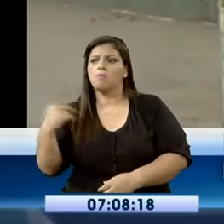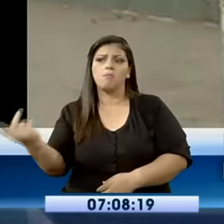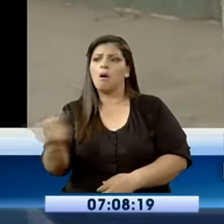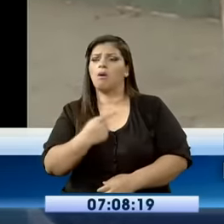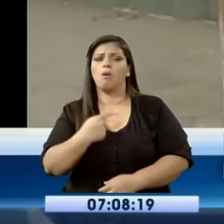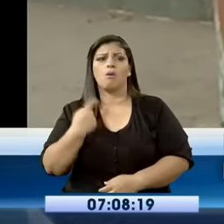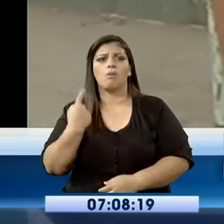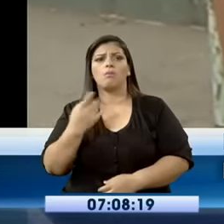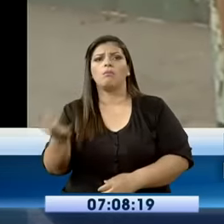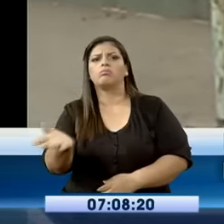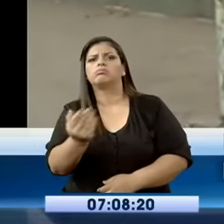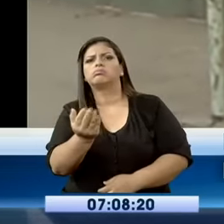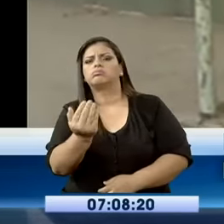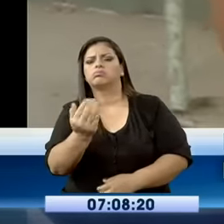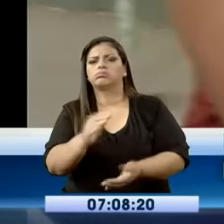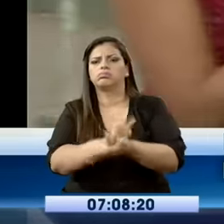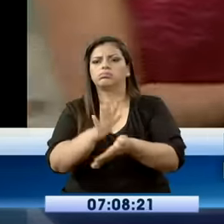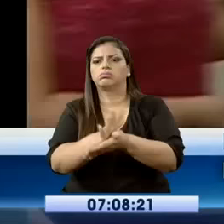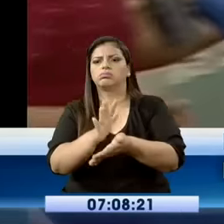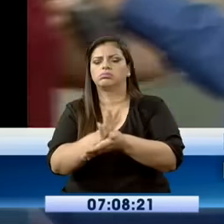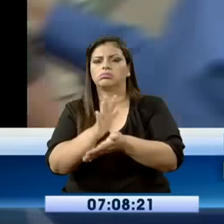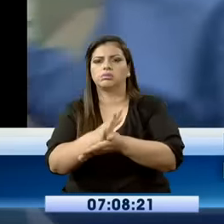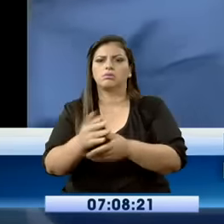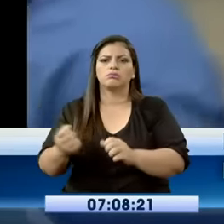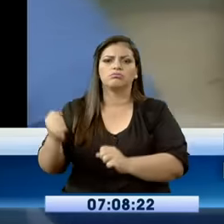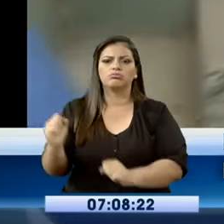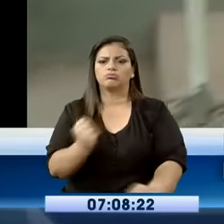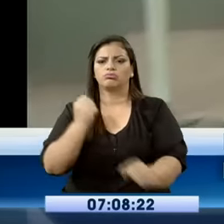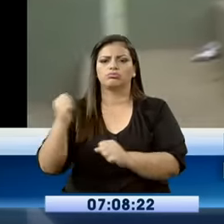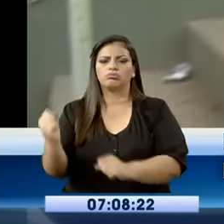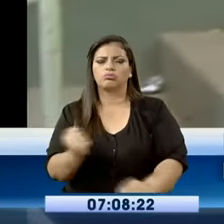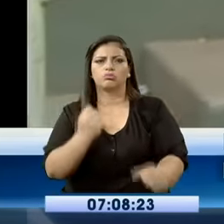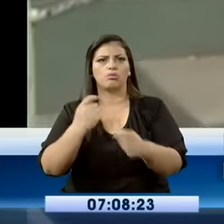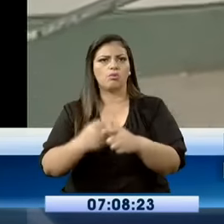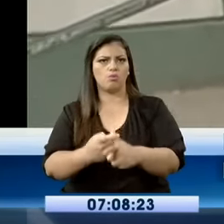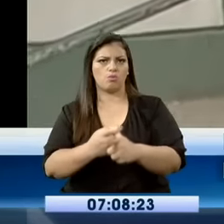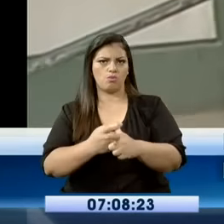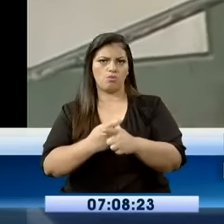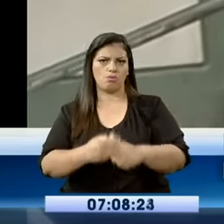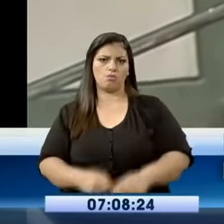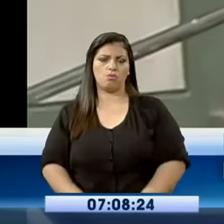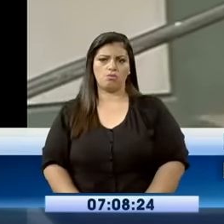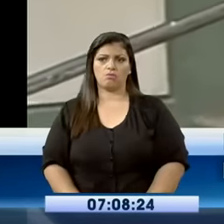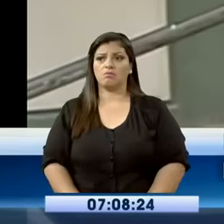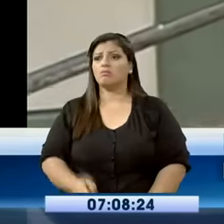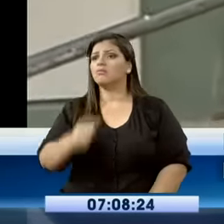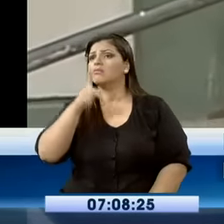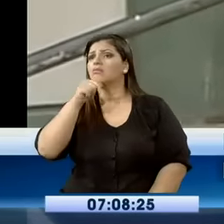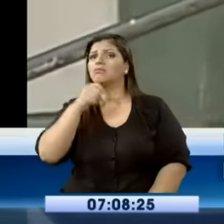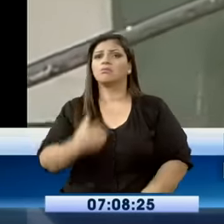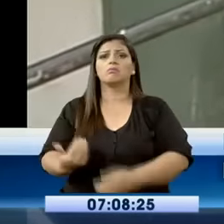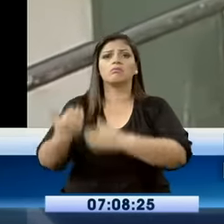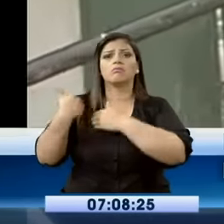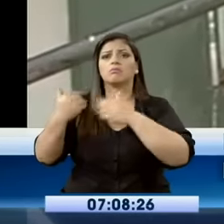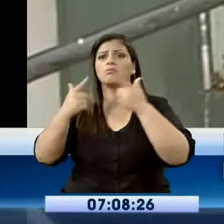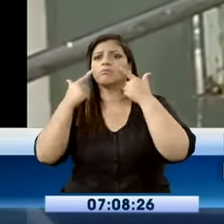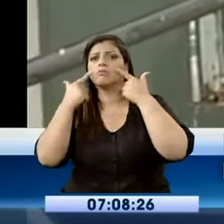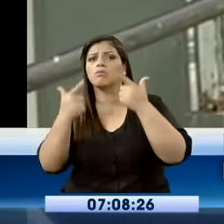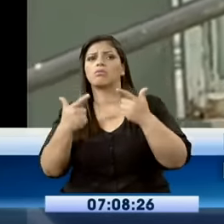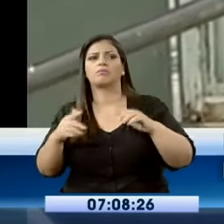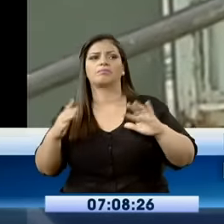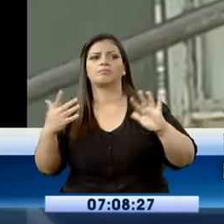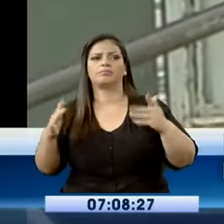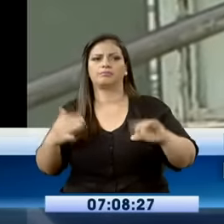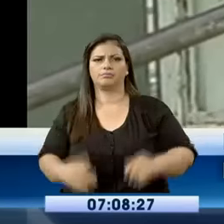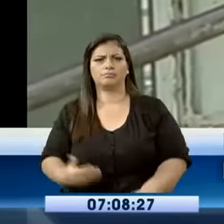limpian, nuestros hijos limpian. Necesitamos de urgencia un conserje, un guardián para que nos cuide la escuela, porque desde que el chico